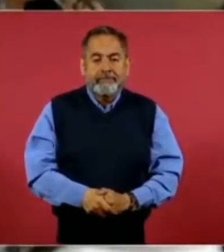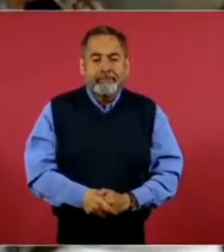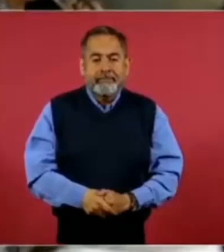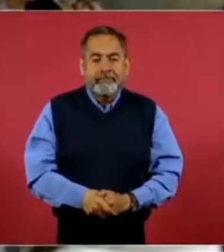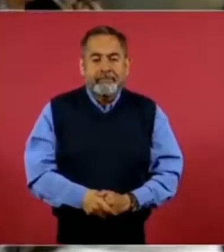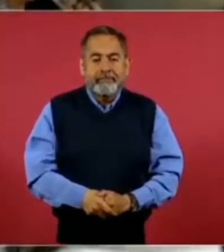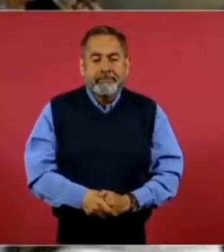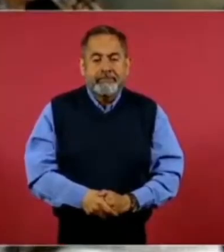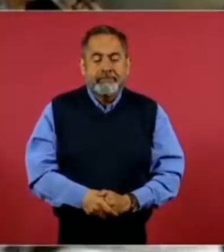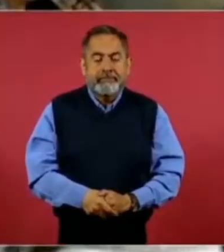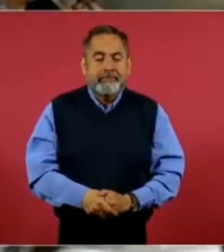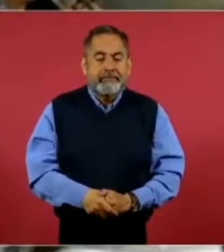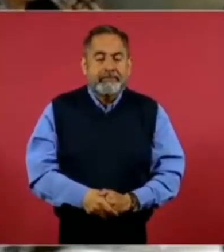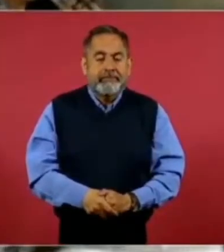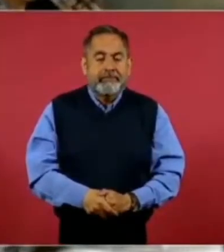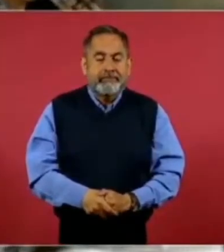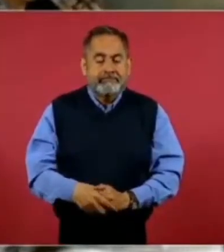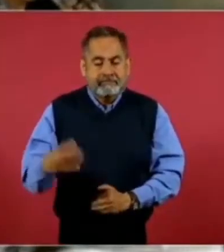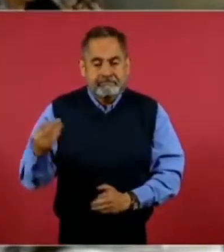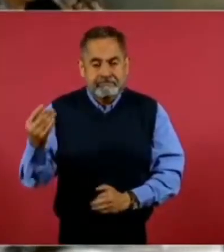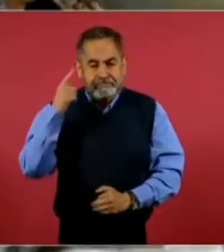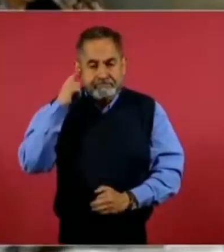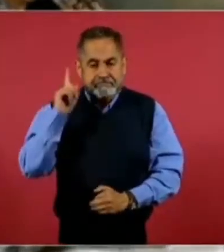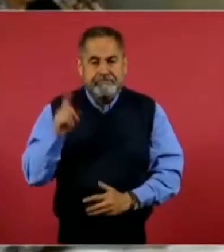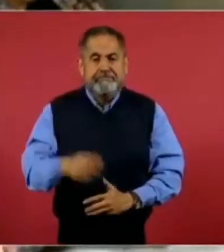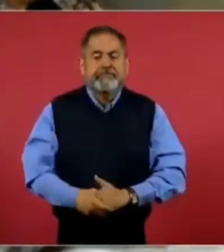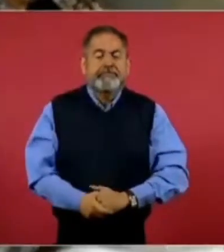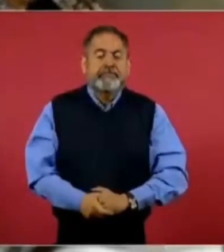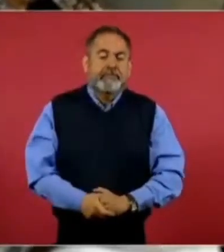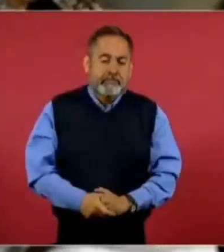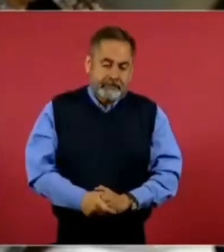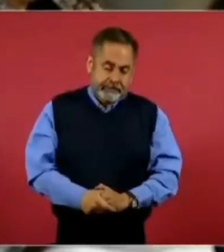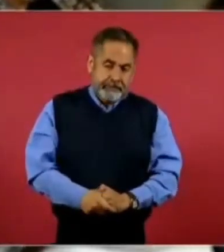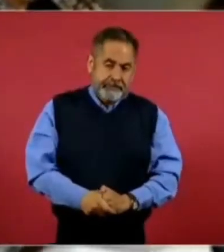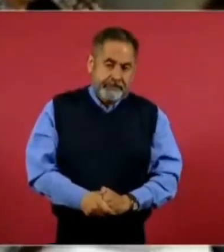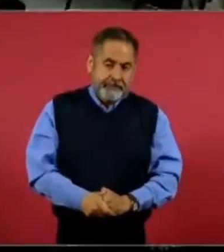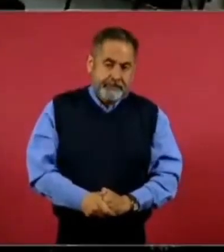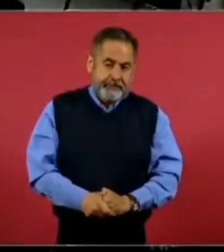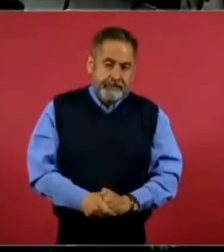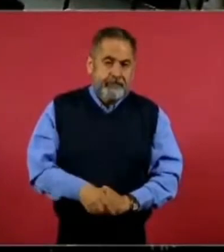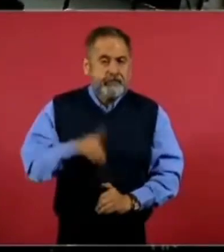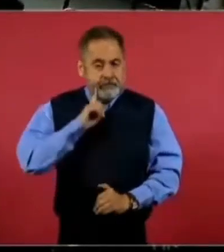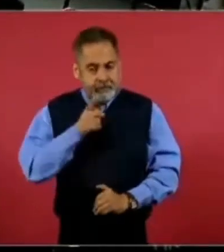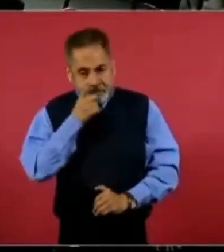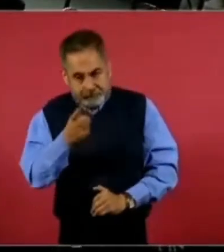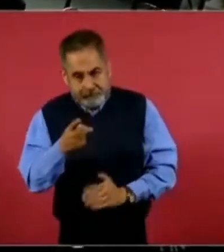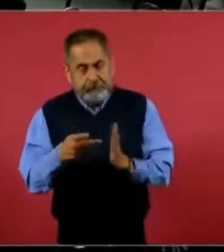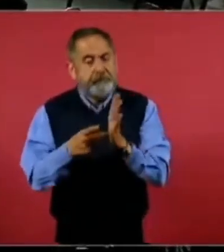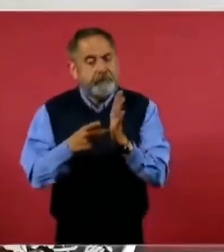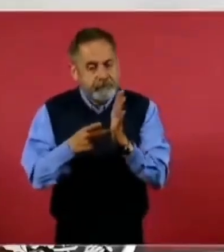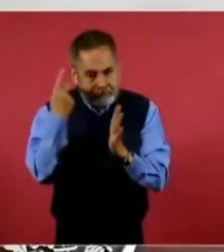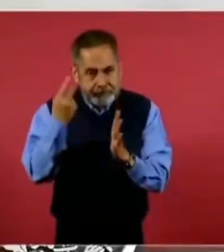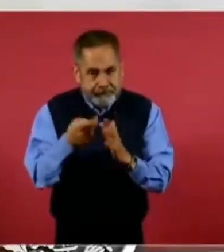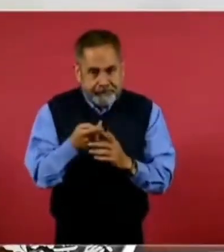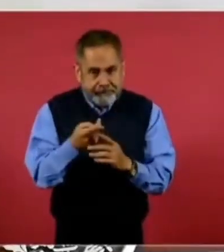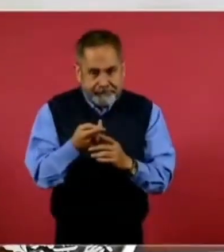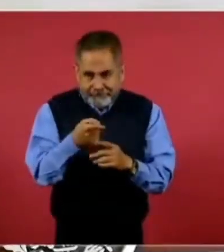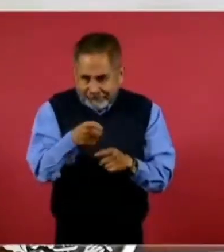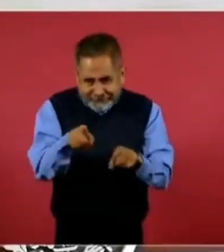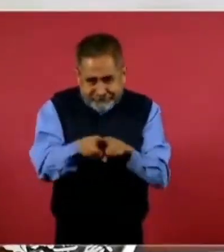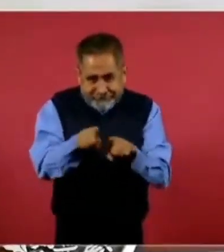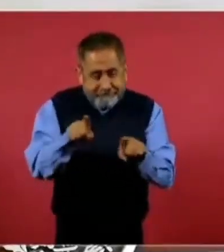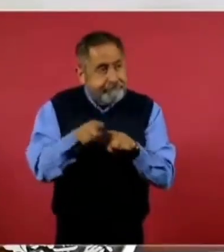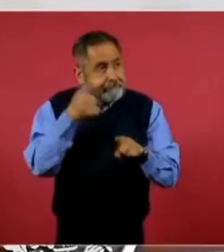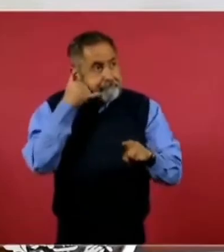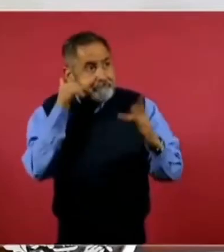su otra llamada para saber si esta fue una entrega, si esta fue una detención? Insisto, estamos en… así como estas llamadas,